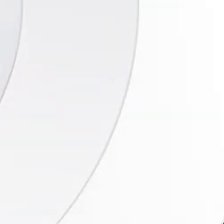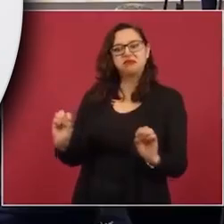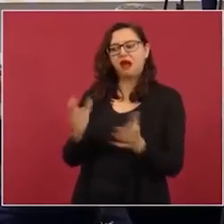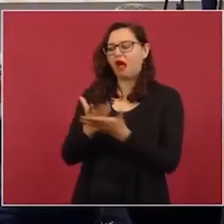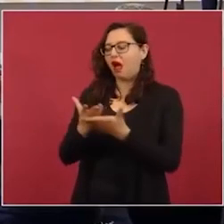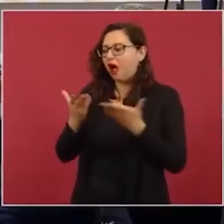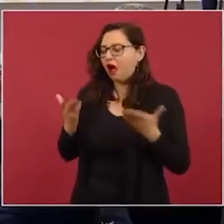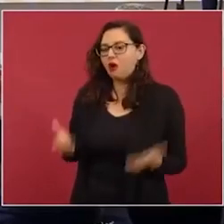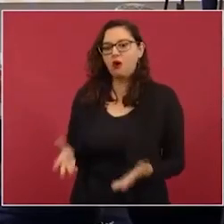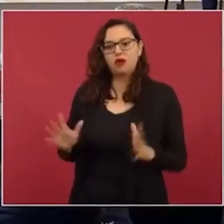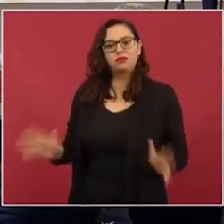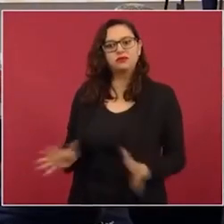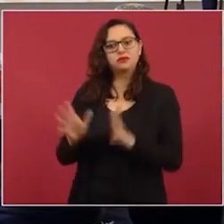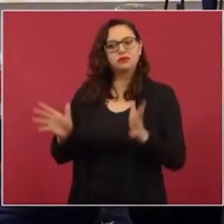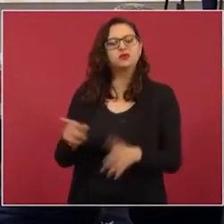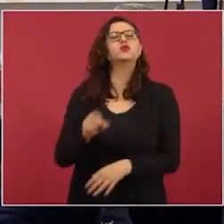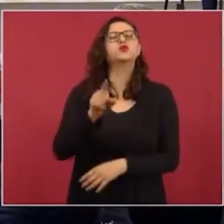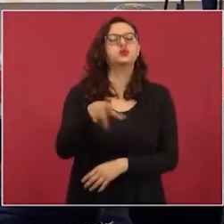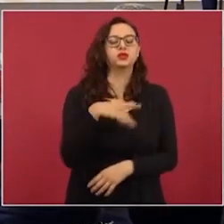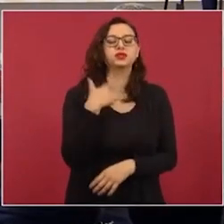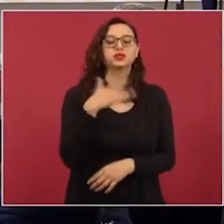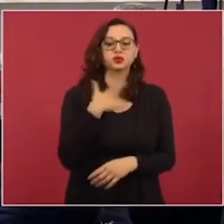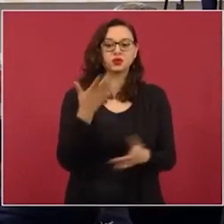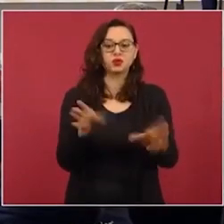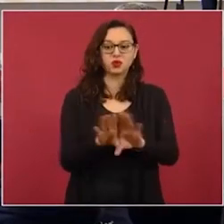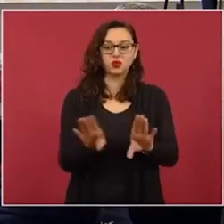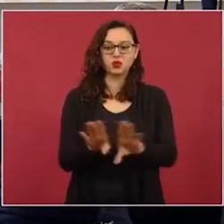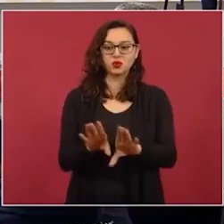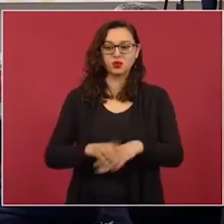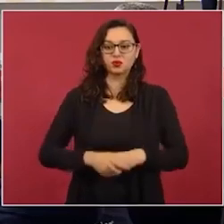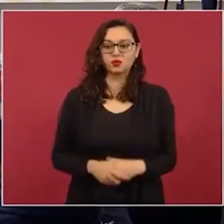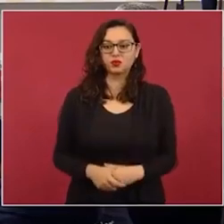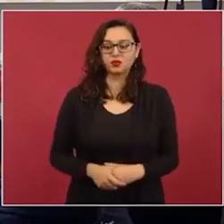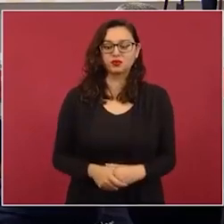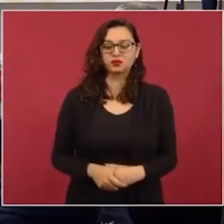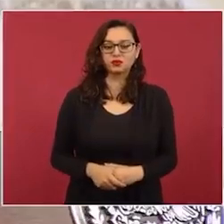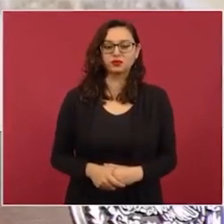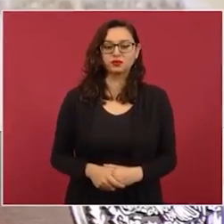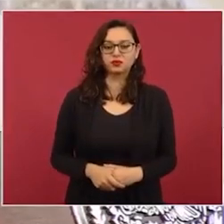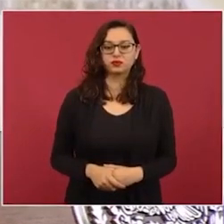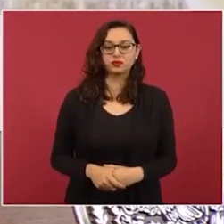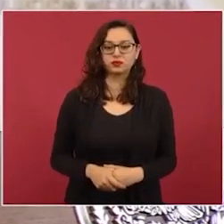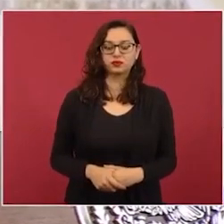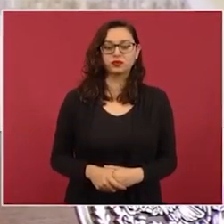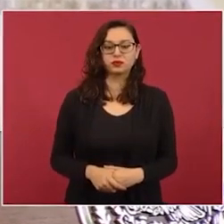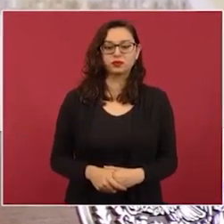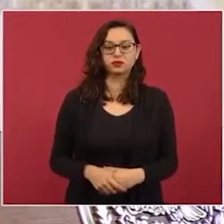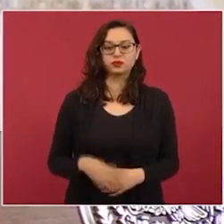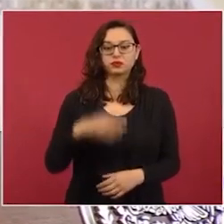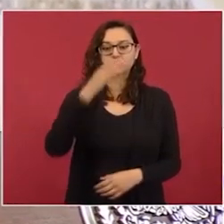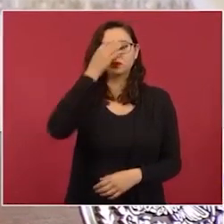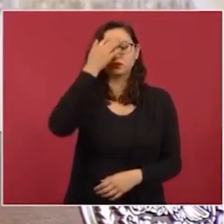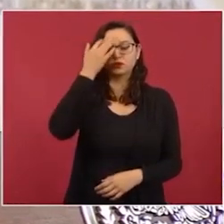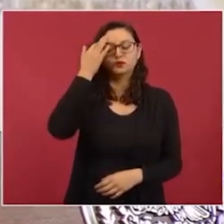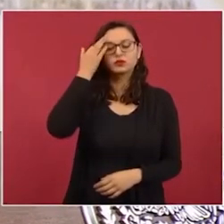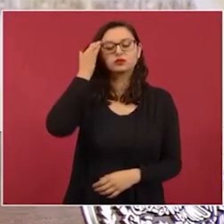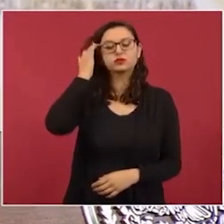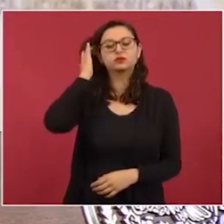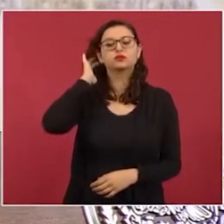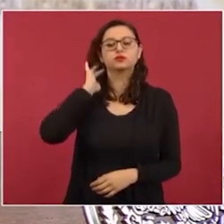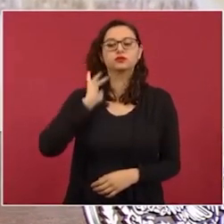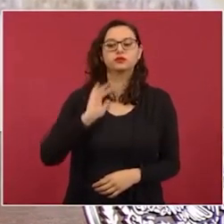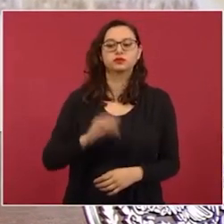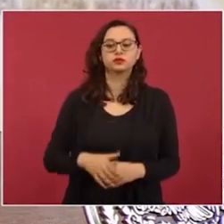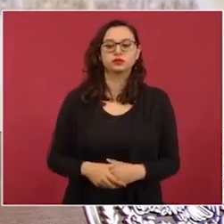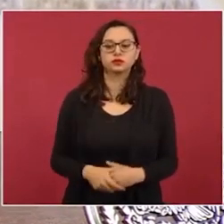Ayer me comentaron que fueron muchos a